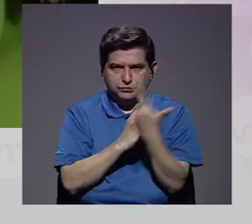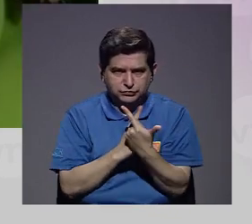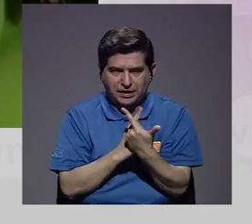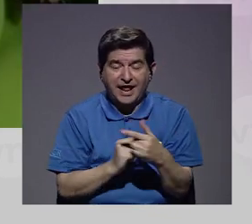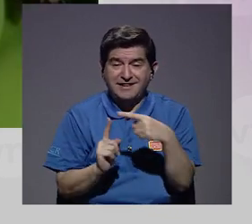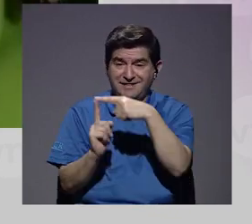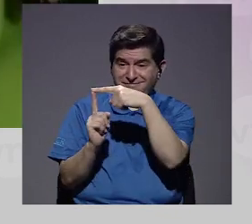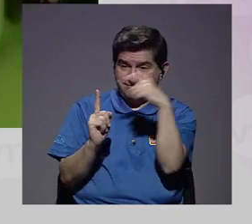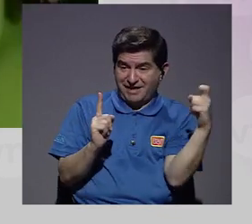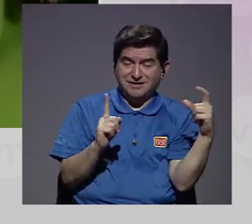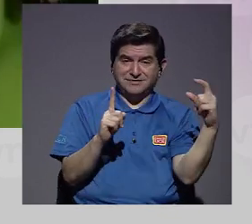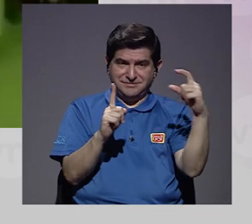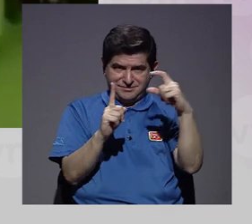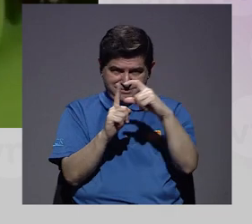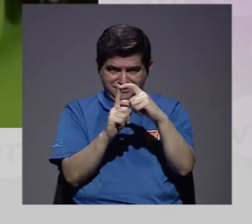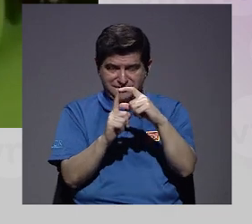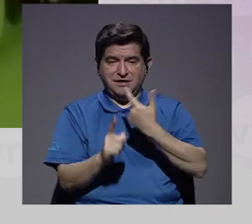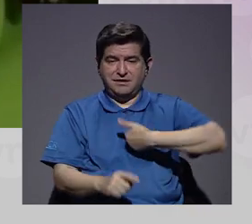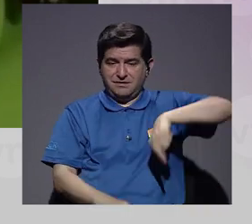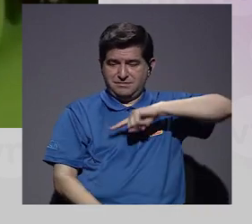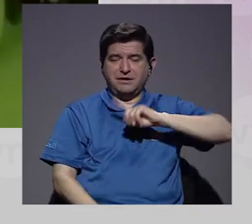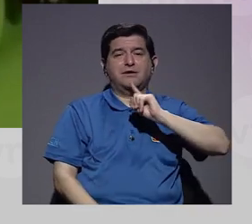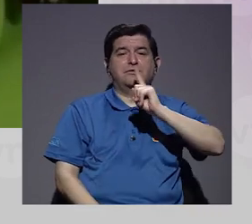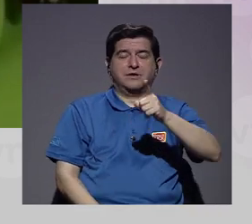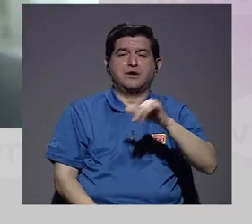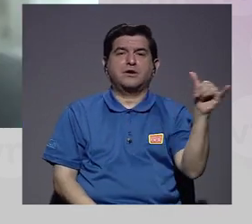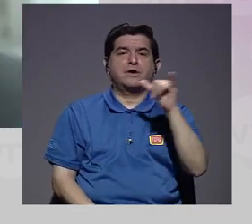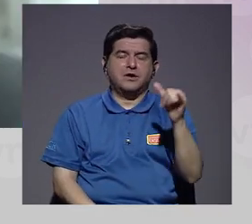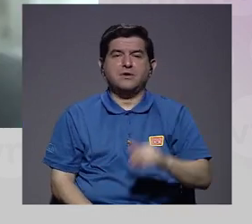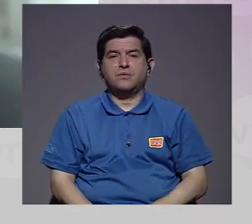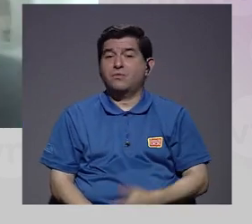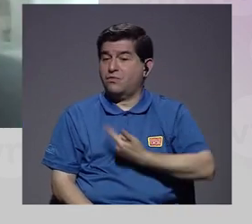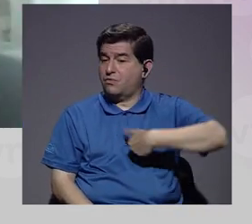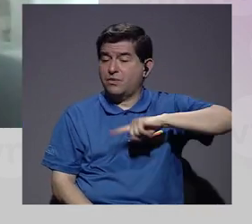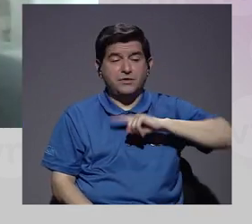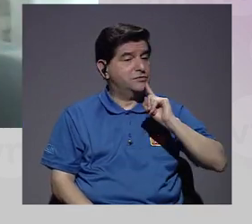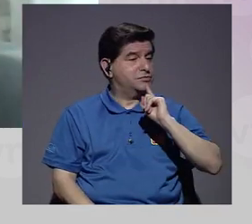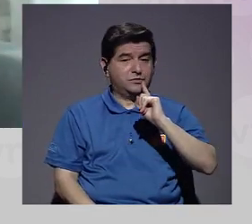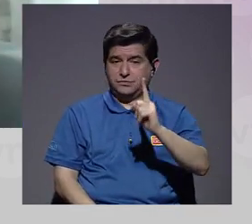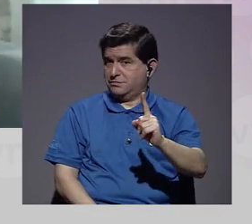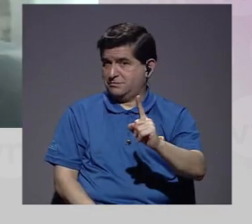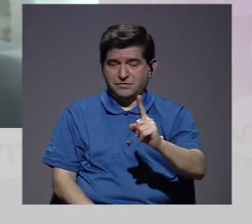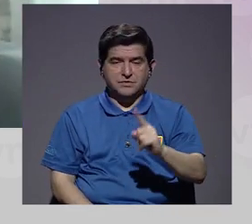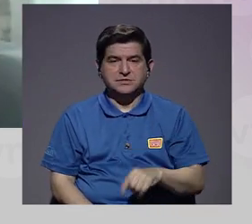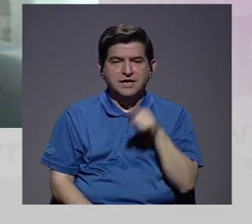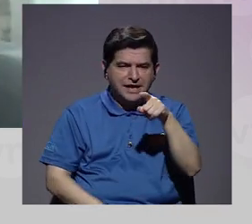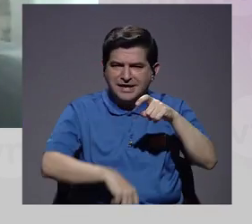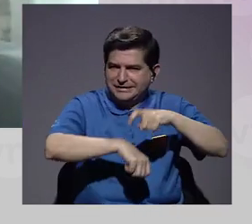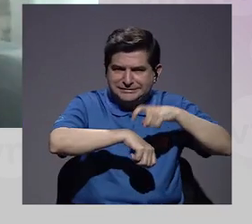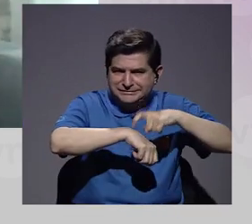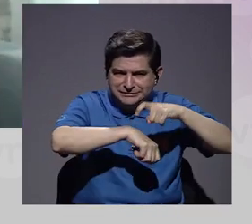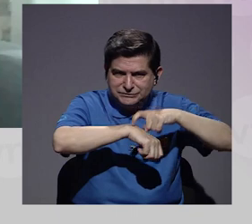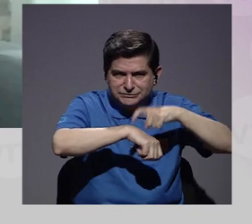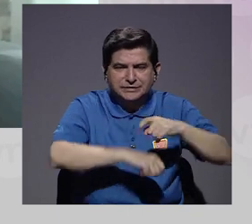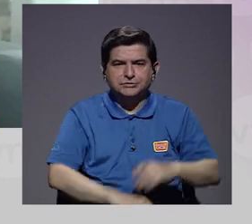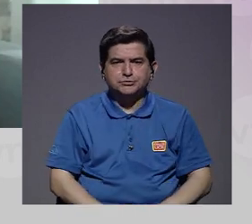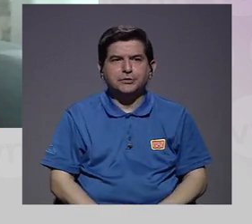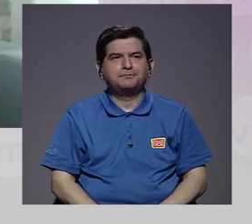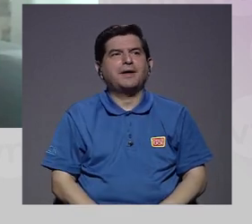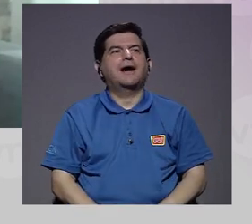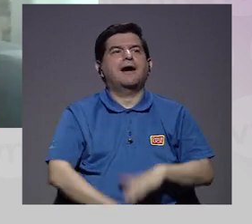sociales. A partir de las palabras, de lo que decimos y también de lo que dejamos de decir, se van,